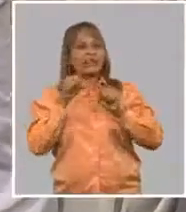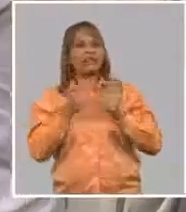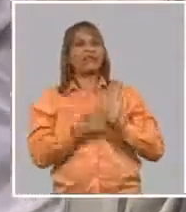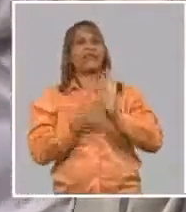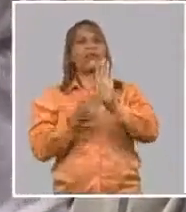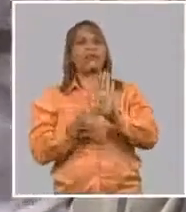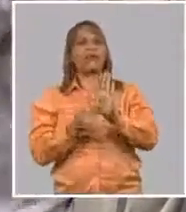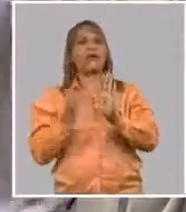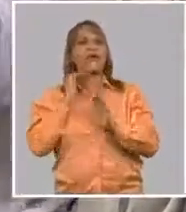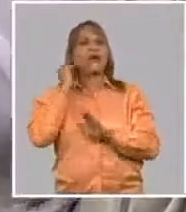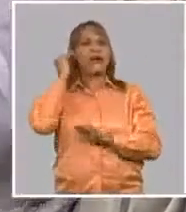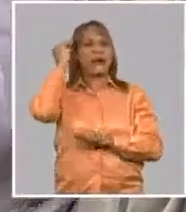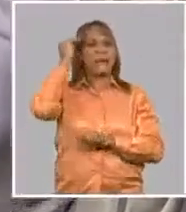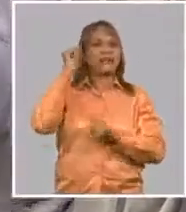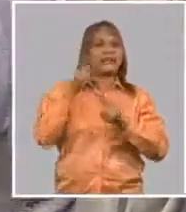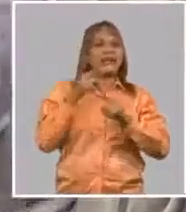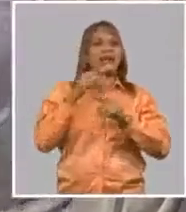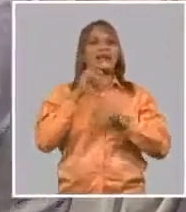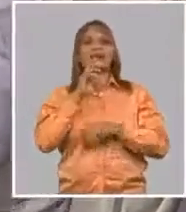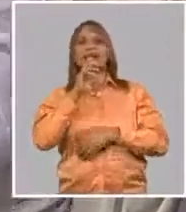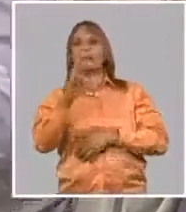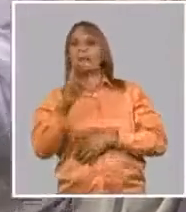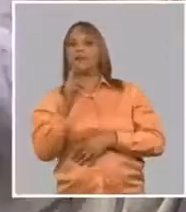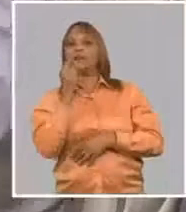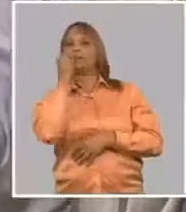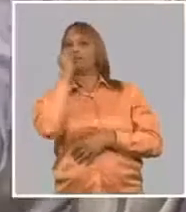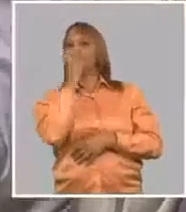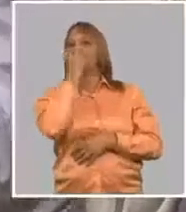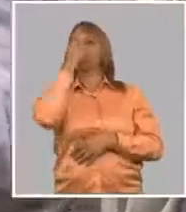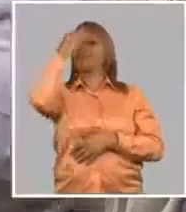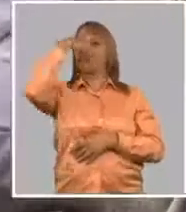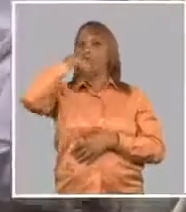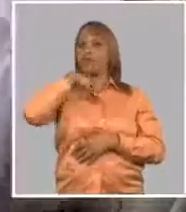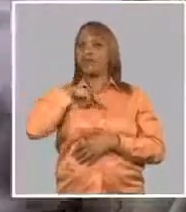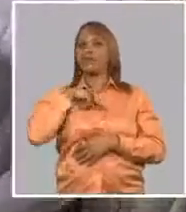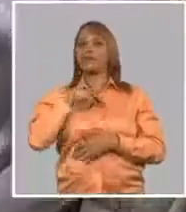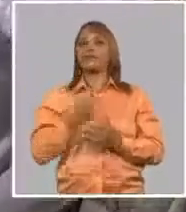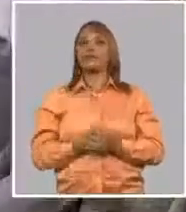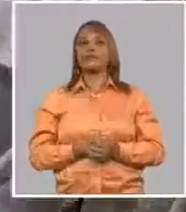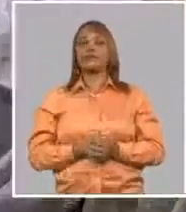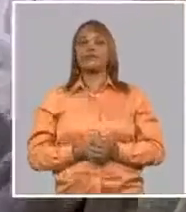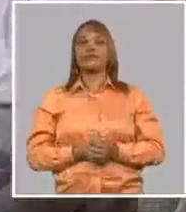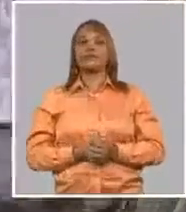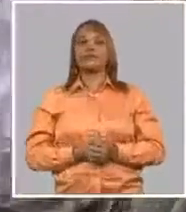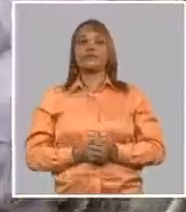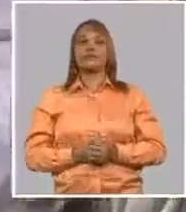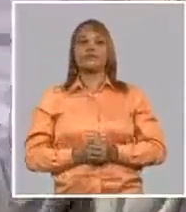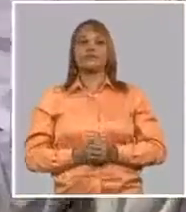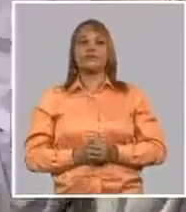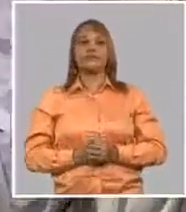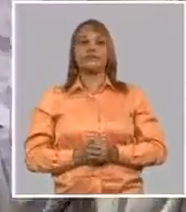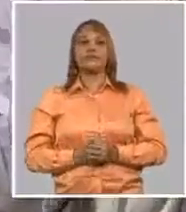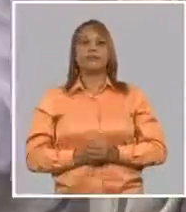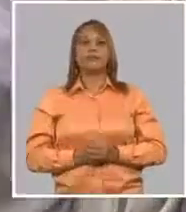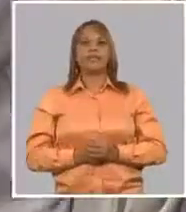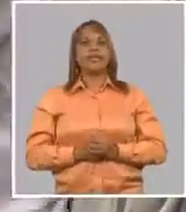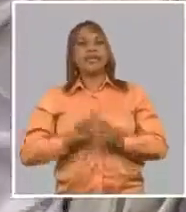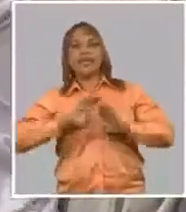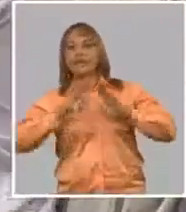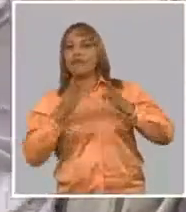la capacidad de generar respuesta mucosal y además de madurar la respuesta adaptativa,